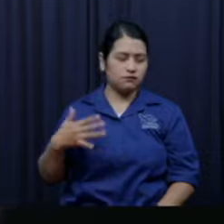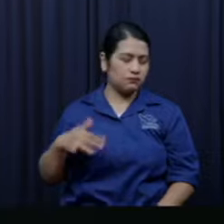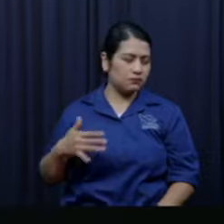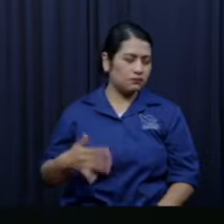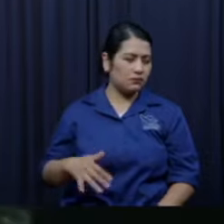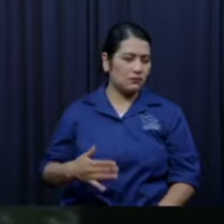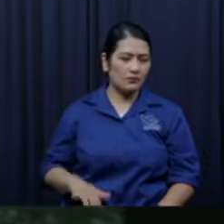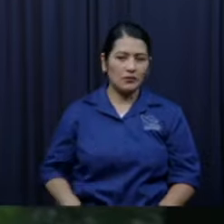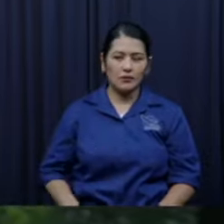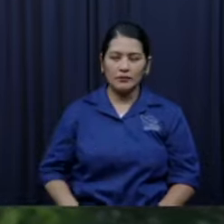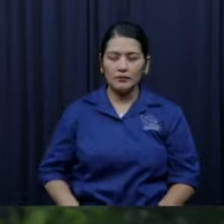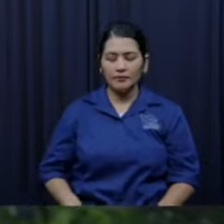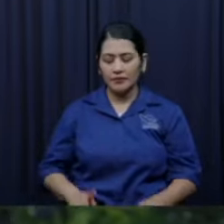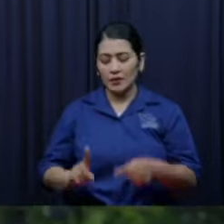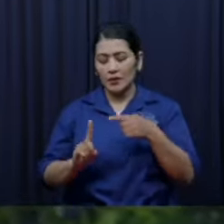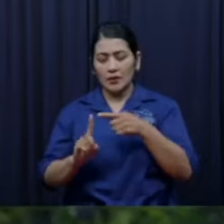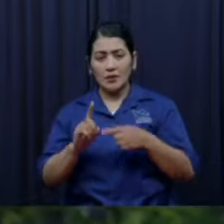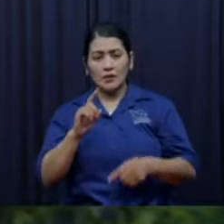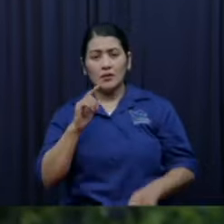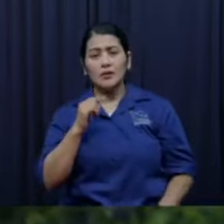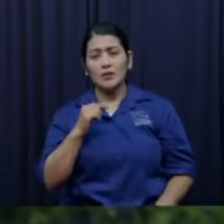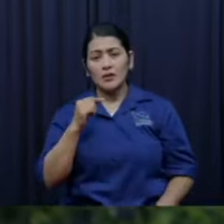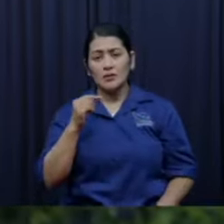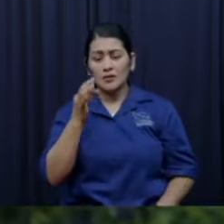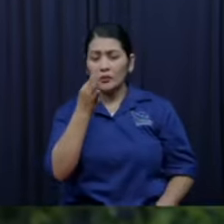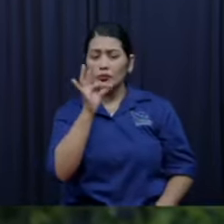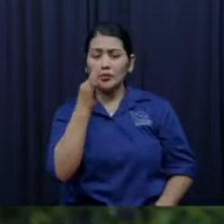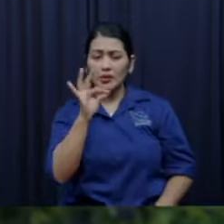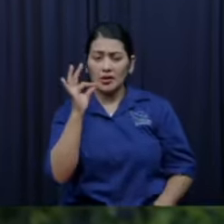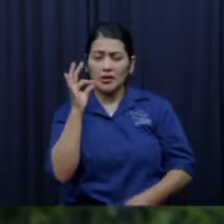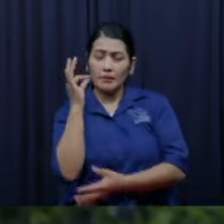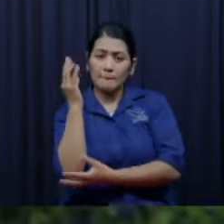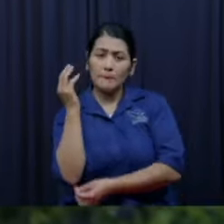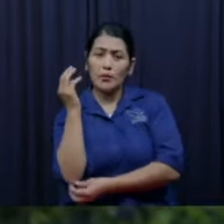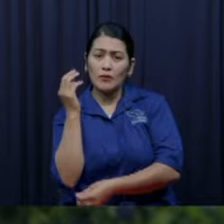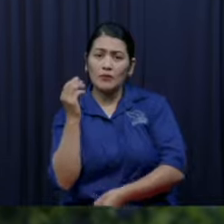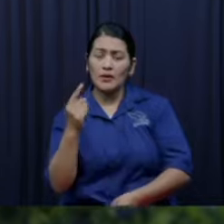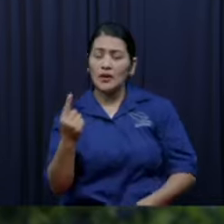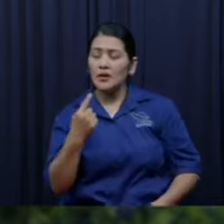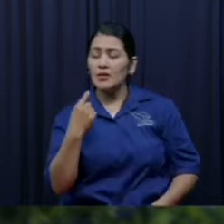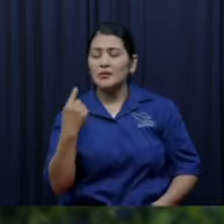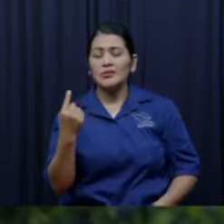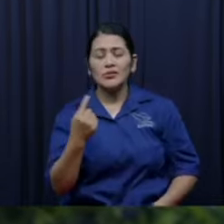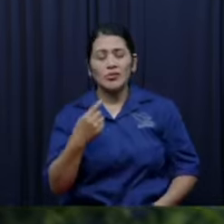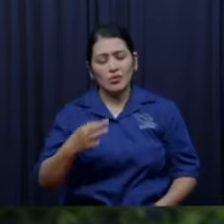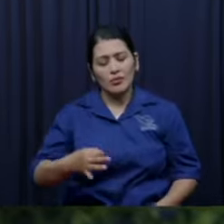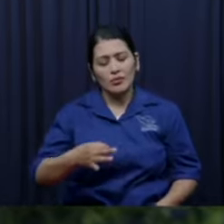y lo único que ella podía dar eran monedas le tiraron su ofrenda